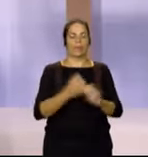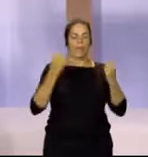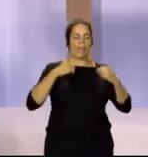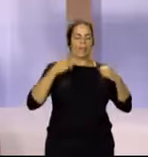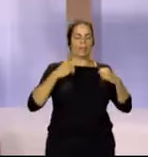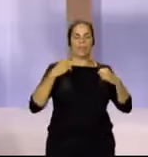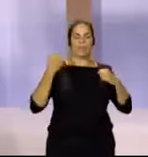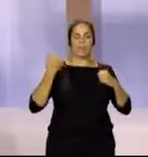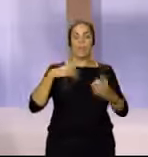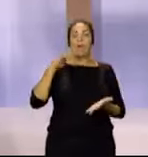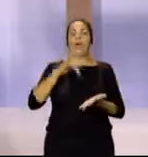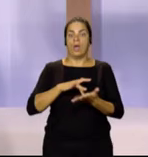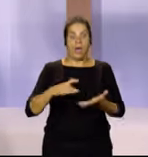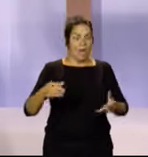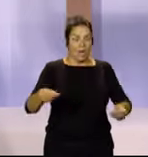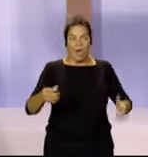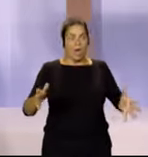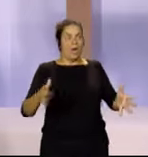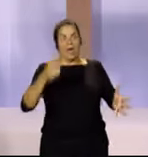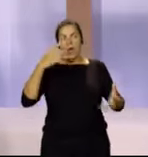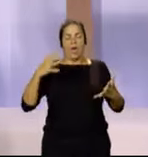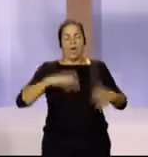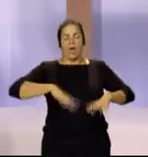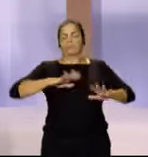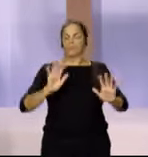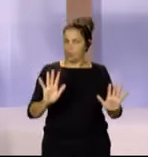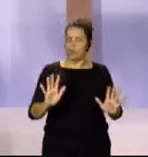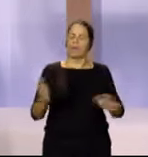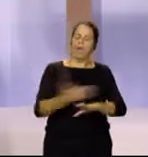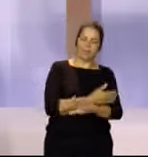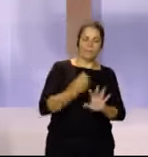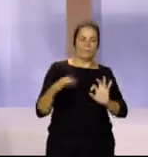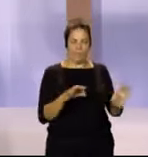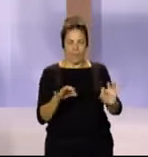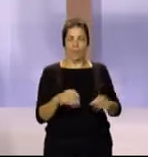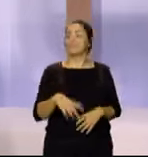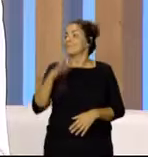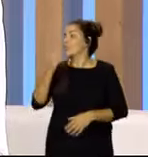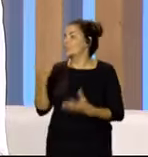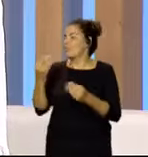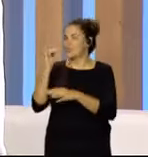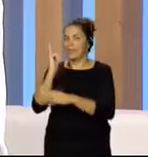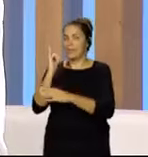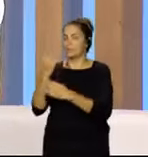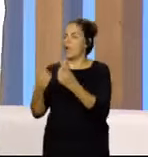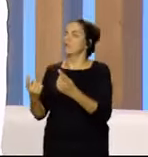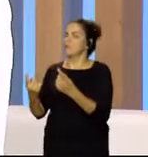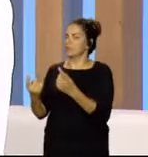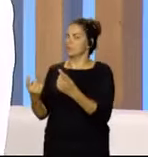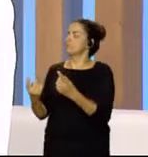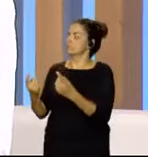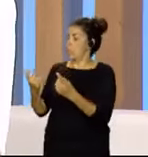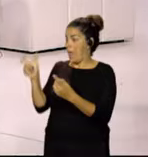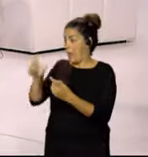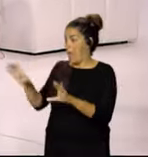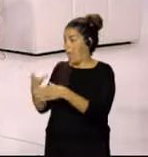te pille por sorpresa la sensación de, ¡ay, que esto me desborda! De hecho, por eso, muchos institutos optan por llevar al alumnado al lugar donde se